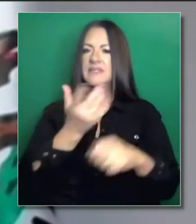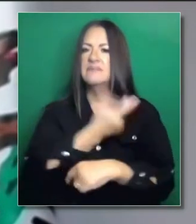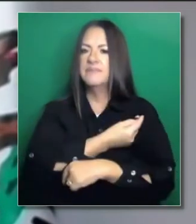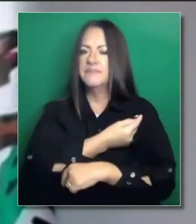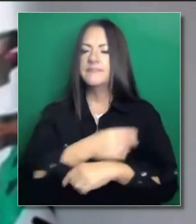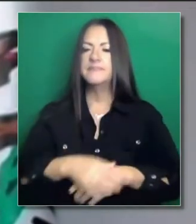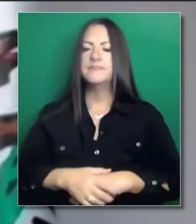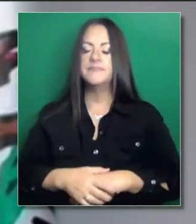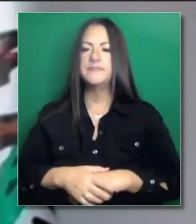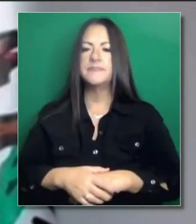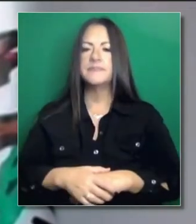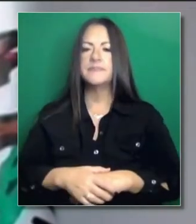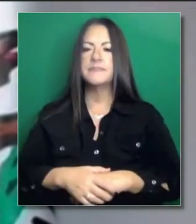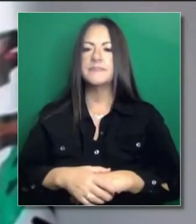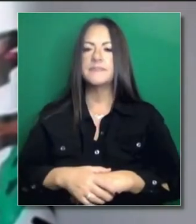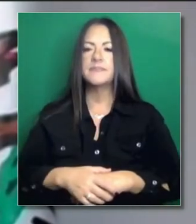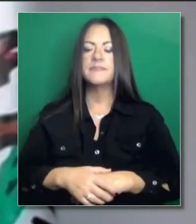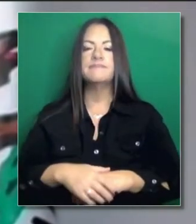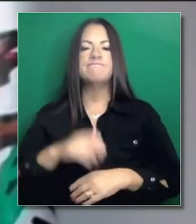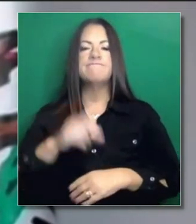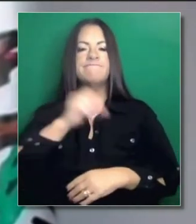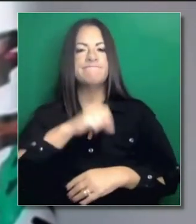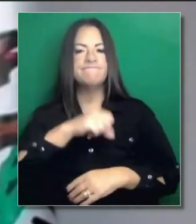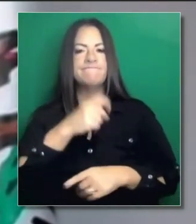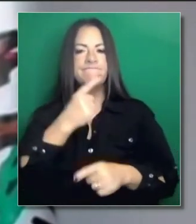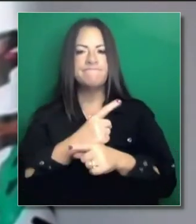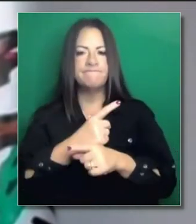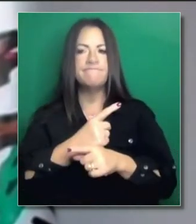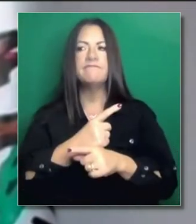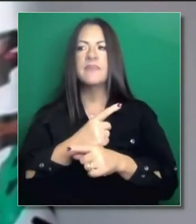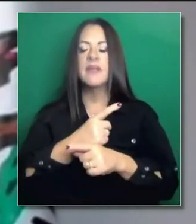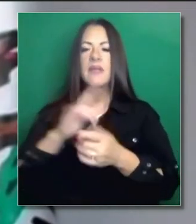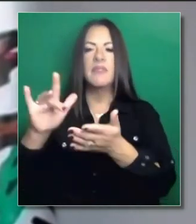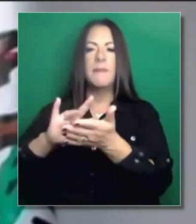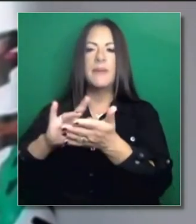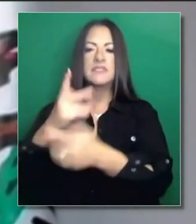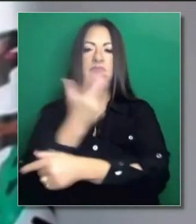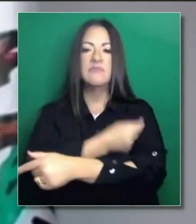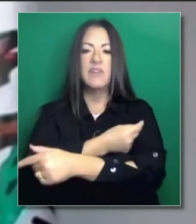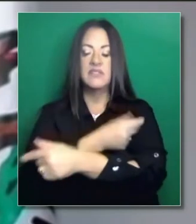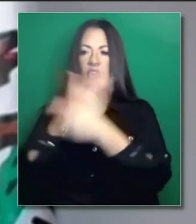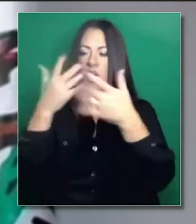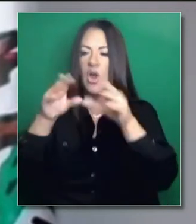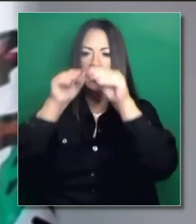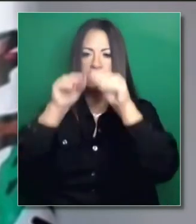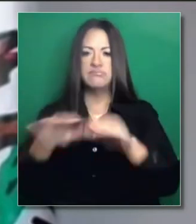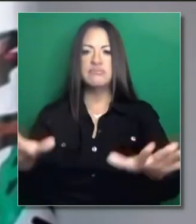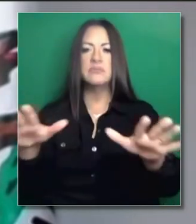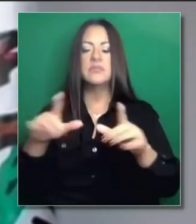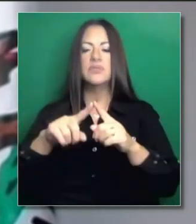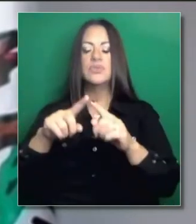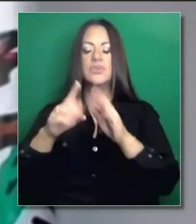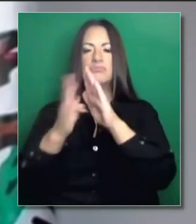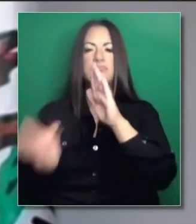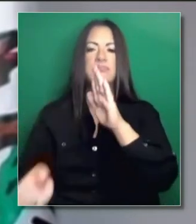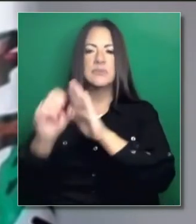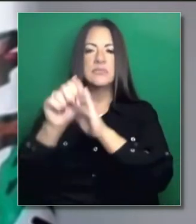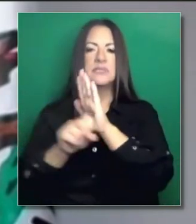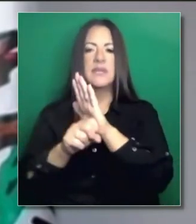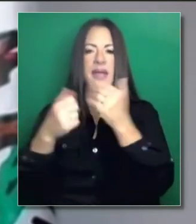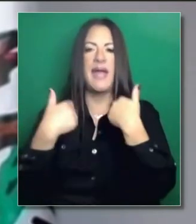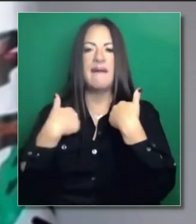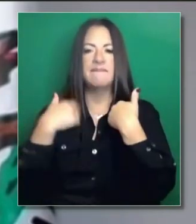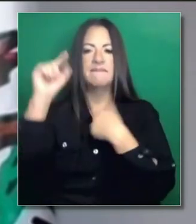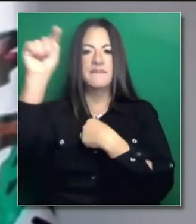Sí, gobernador. Sí, en efecto, puedo desglosar esto en todo el estado. Les puedo decir, regresando a la última